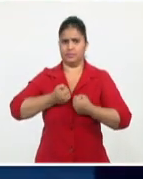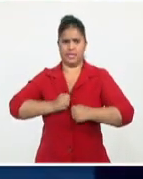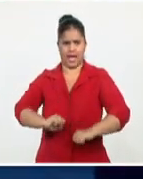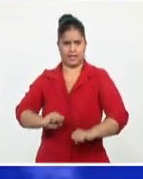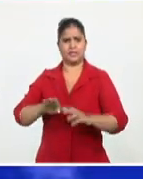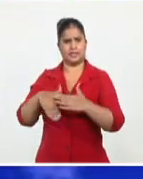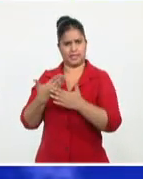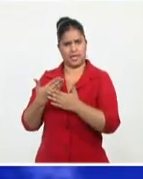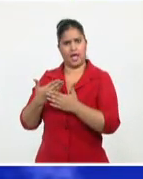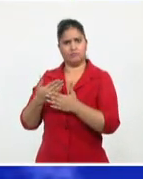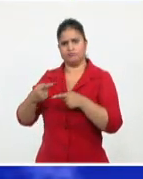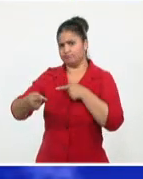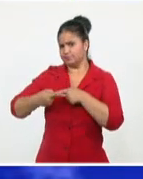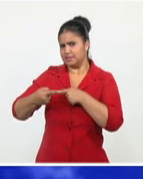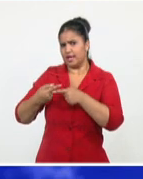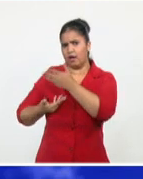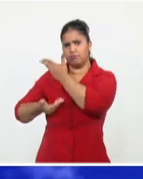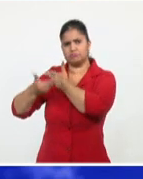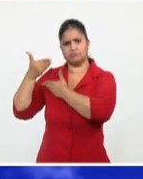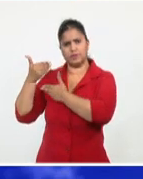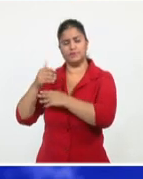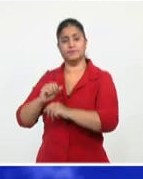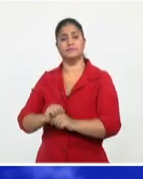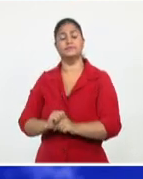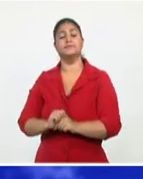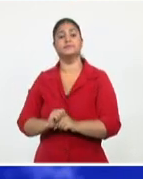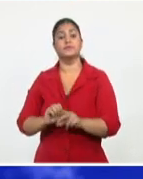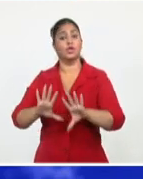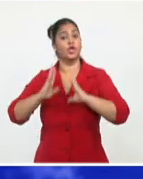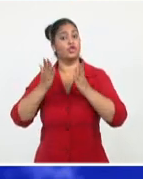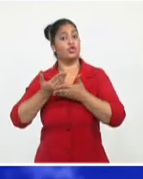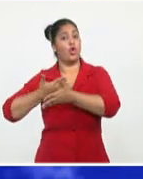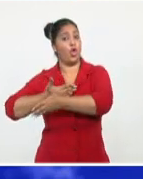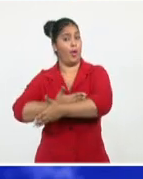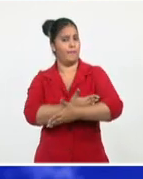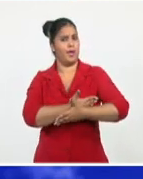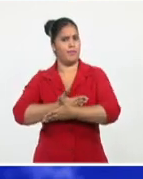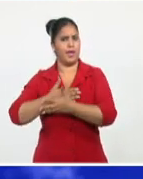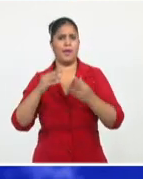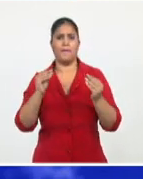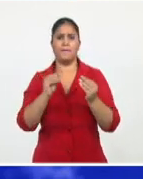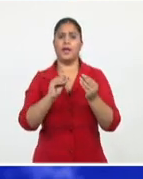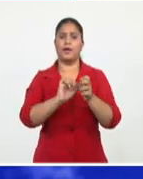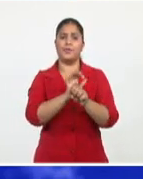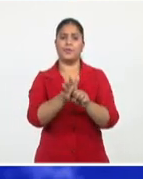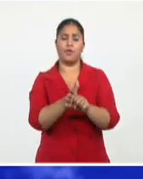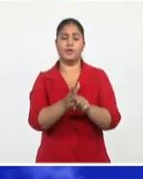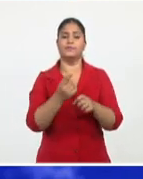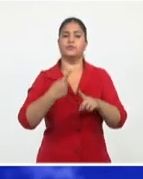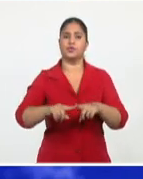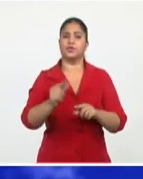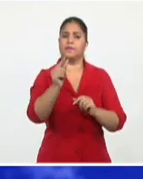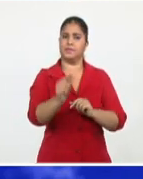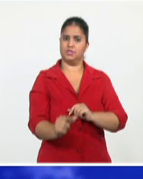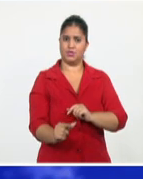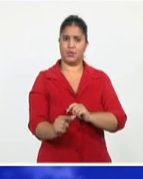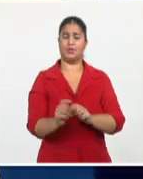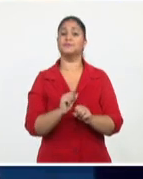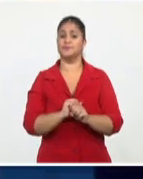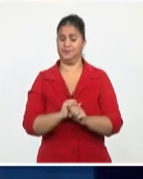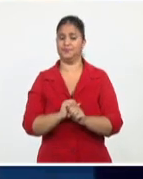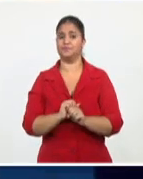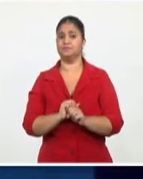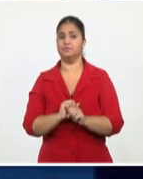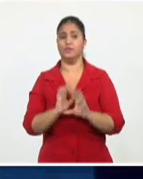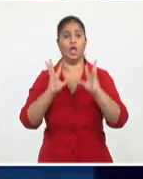observación que nos hacen los neonatólogos. Todos los recién nacidos, contactos de casos confirmados, que además con un promedio